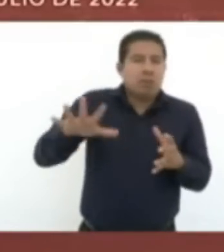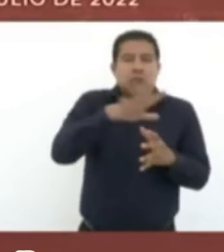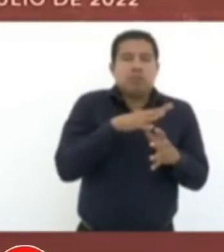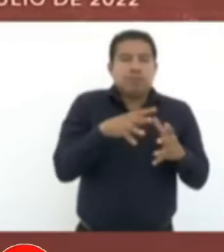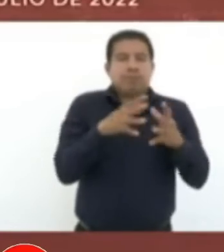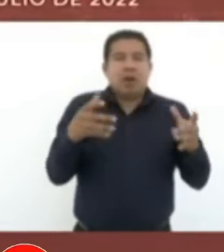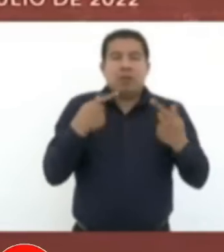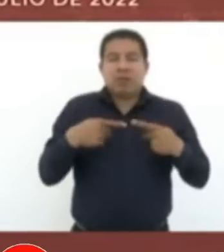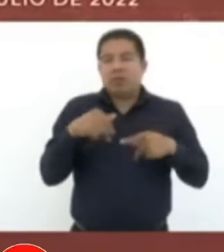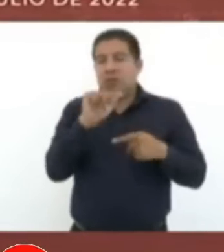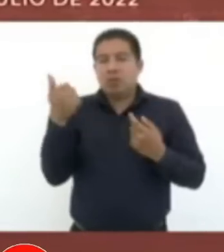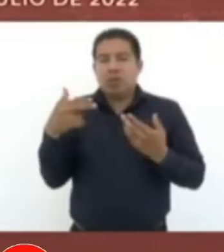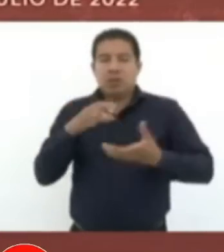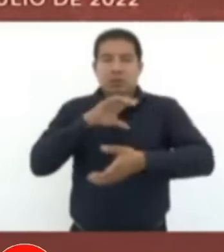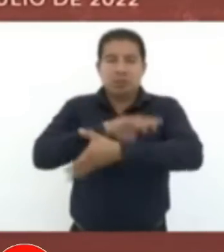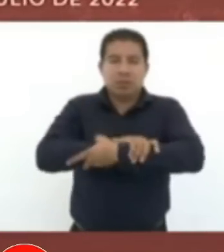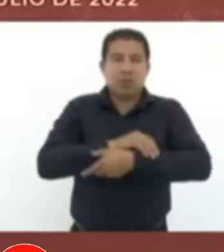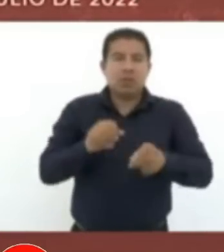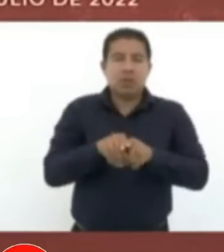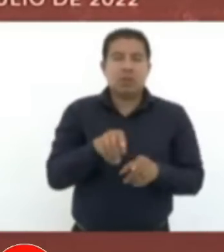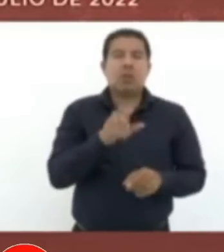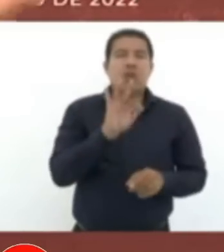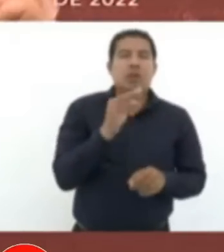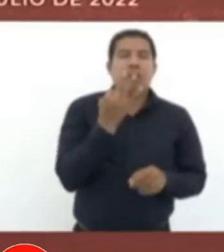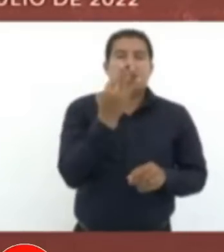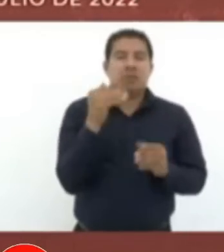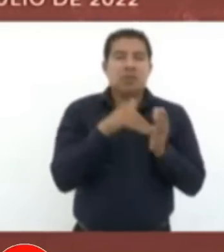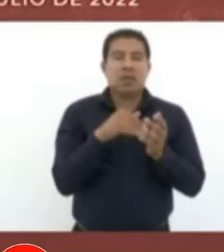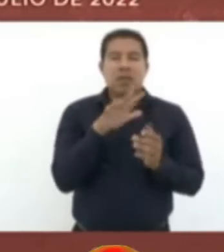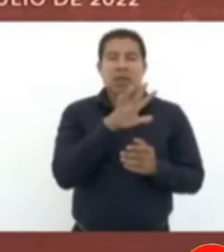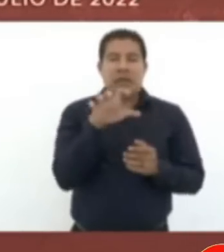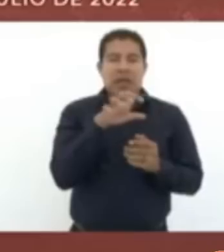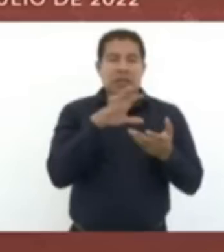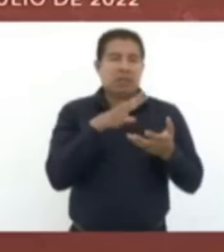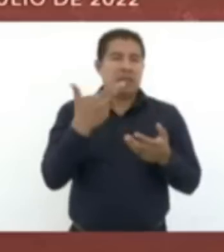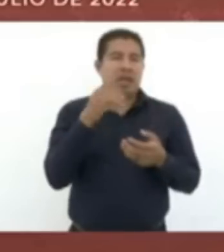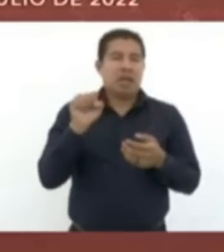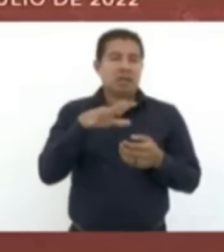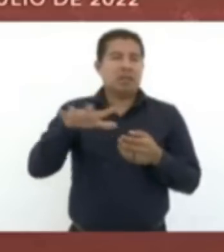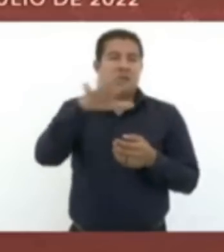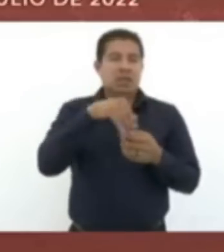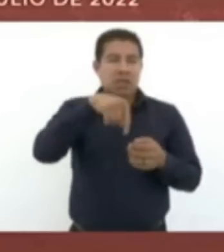trabajando en 43.500 hectáreas en el municipio de Ococingo.